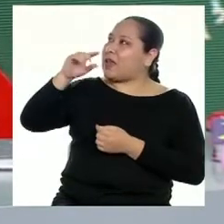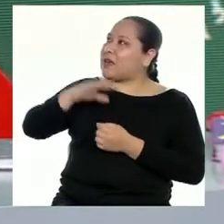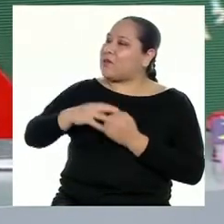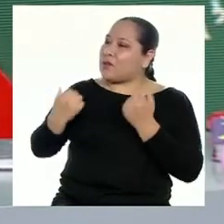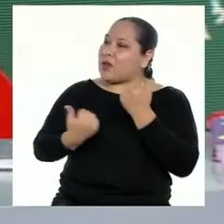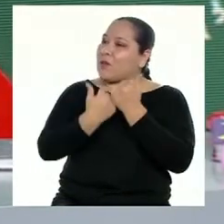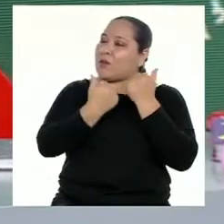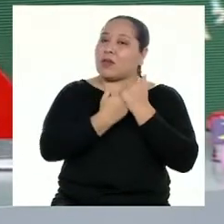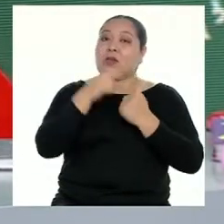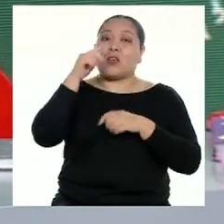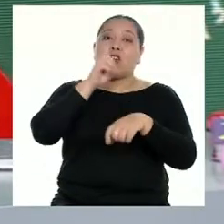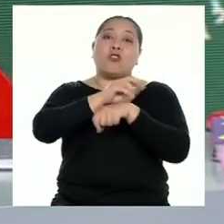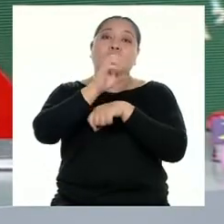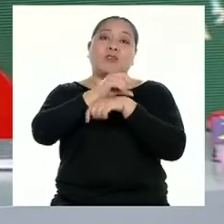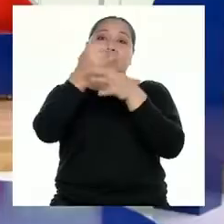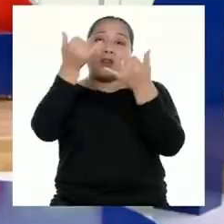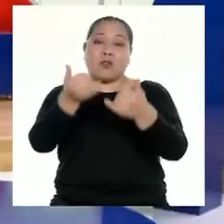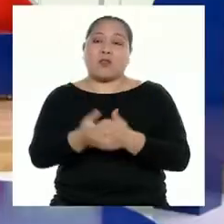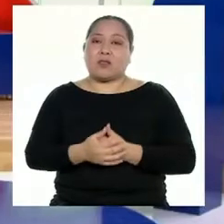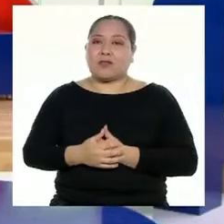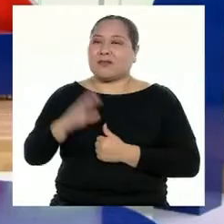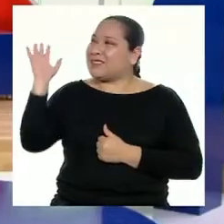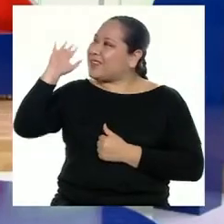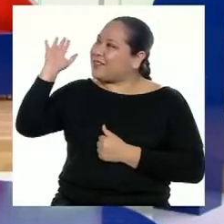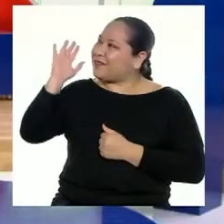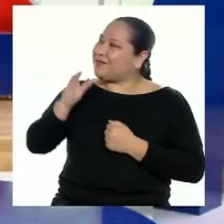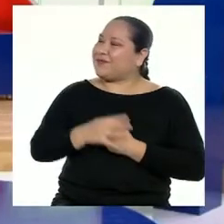y los consejos de hoy. ¡Nos vemos!